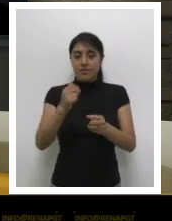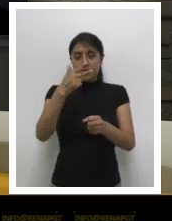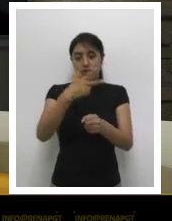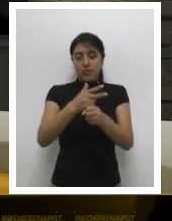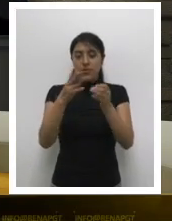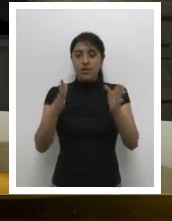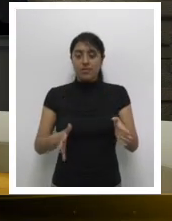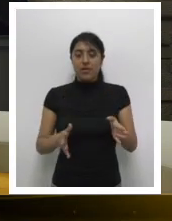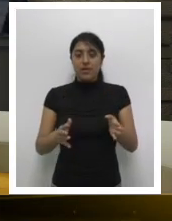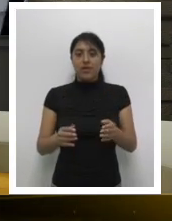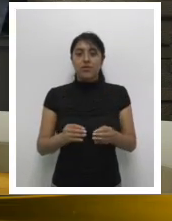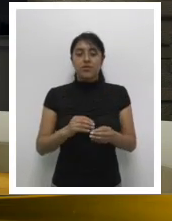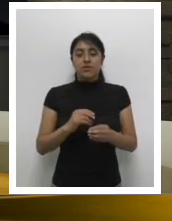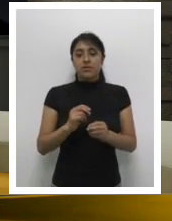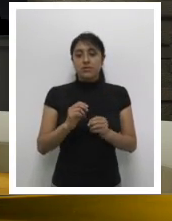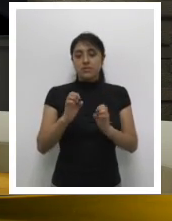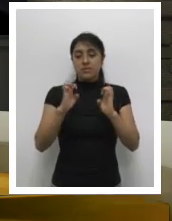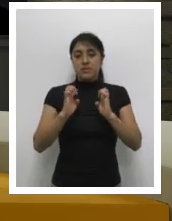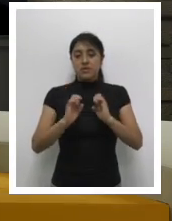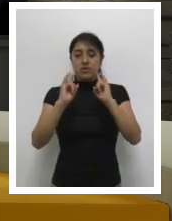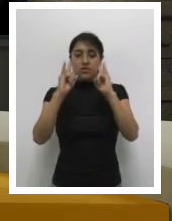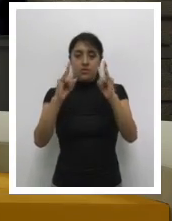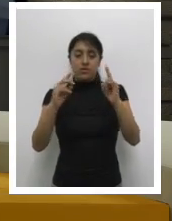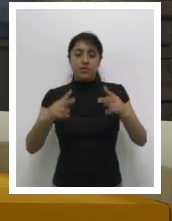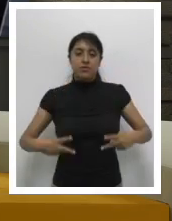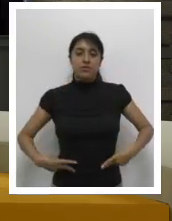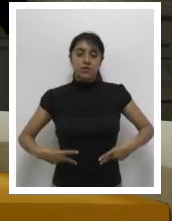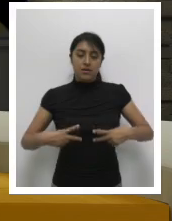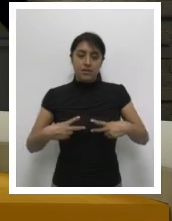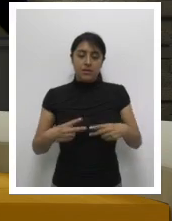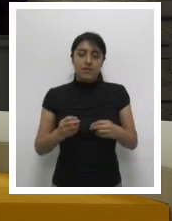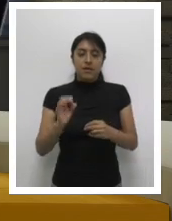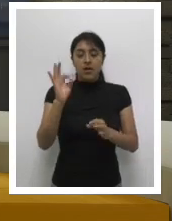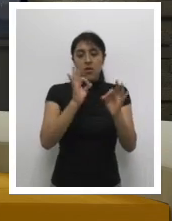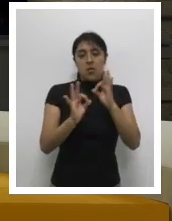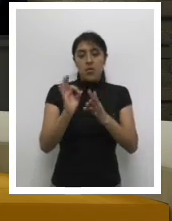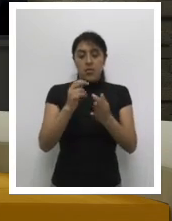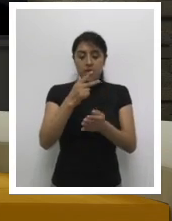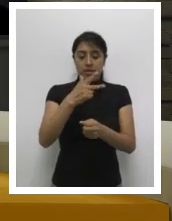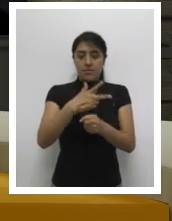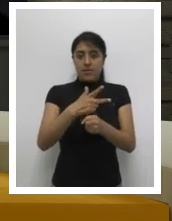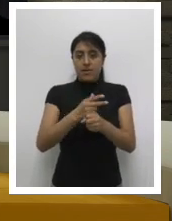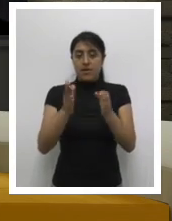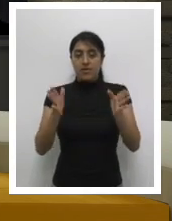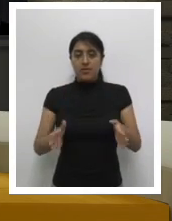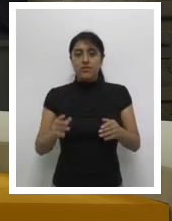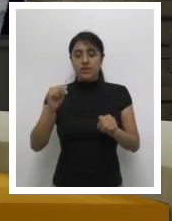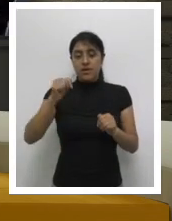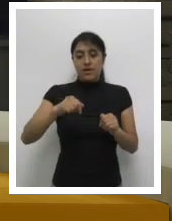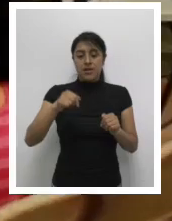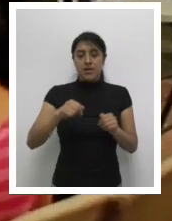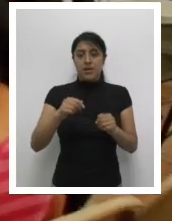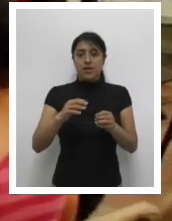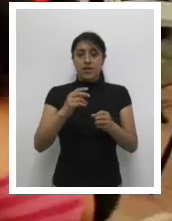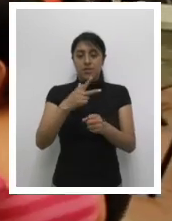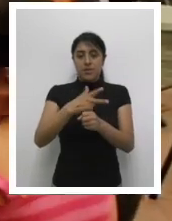nacionales fuera del país. Hasta la fecha han sido entregados más de 235.000 documentos.